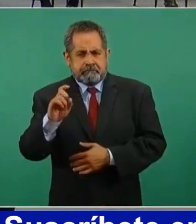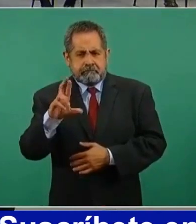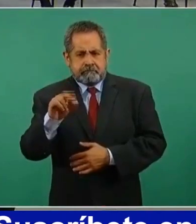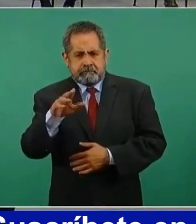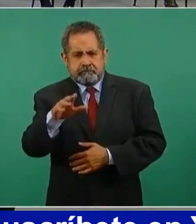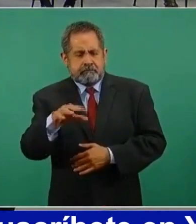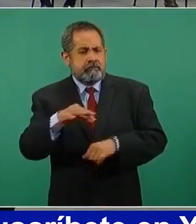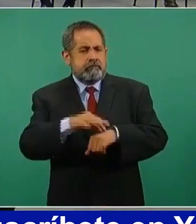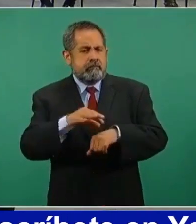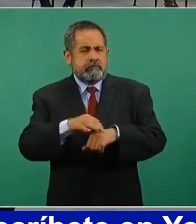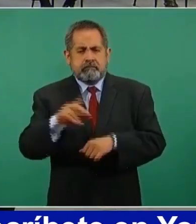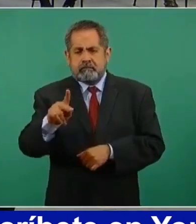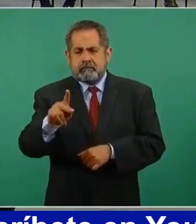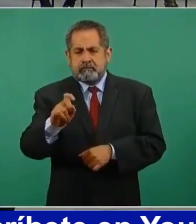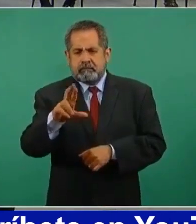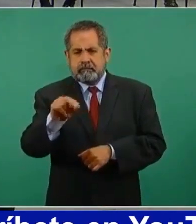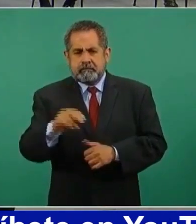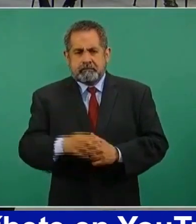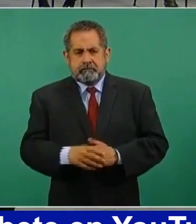Doctor Pedro Centeno.